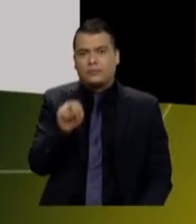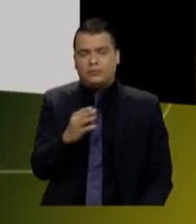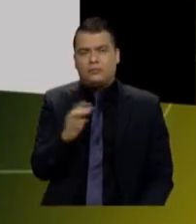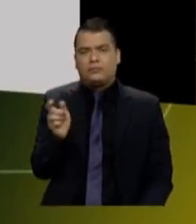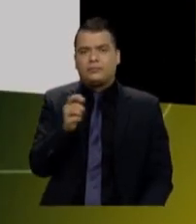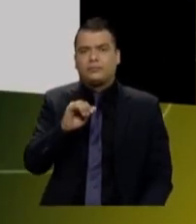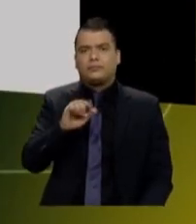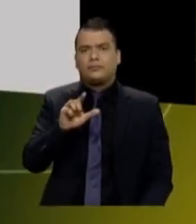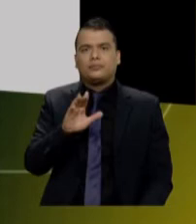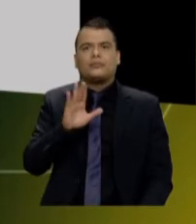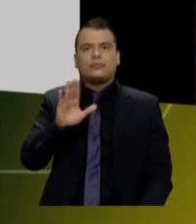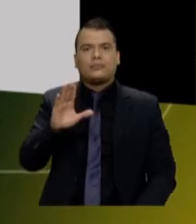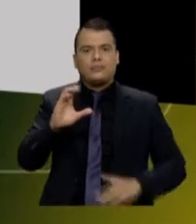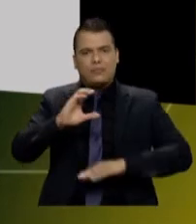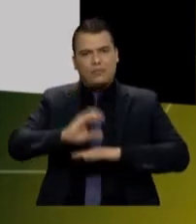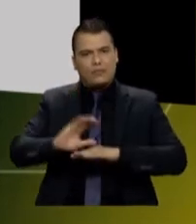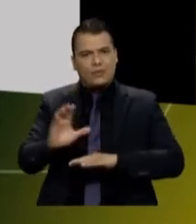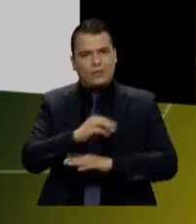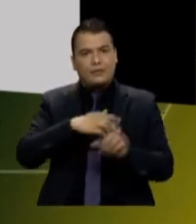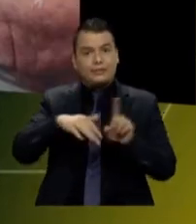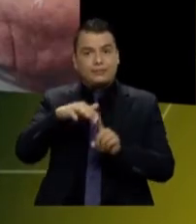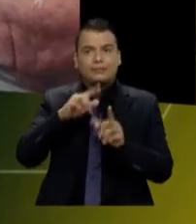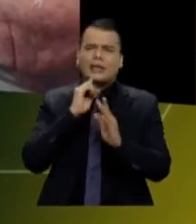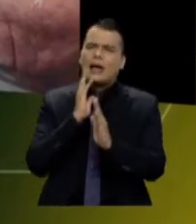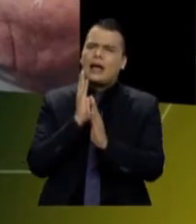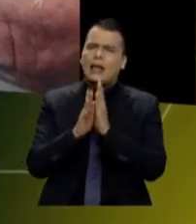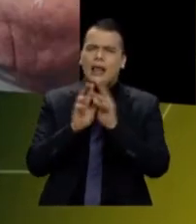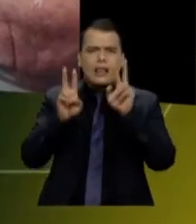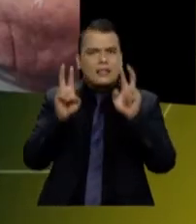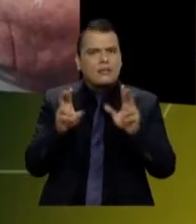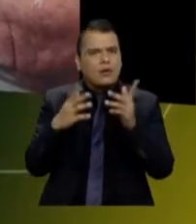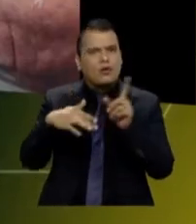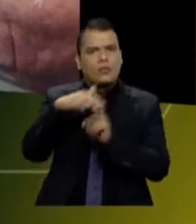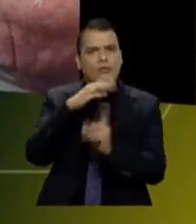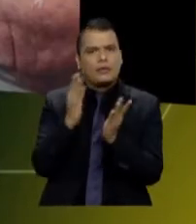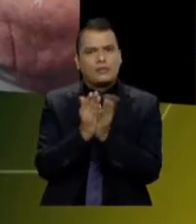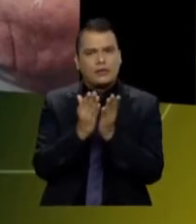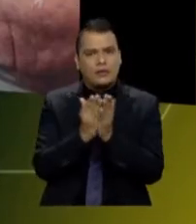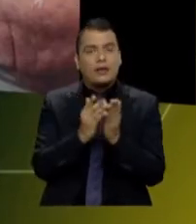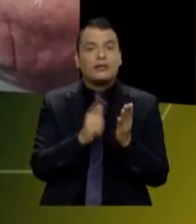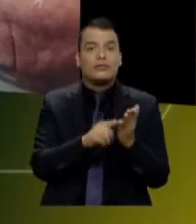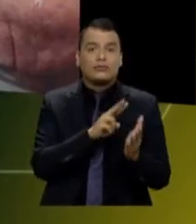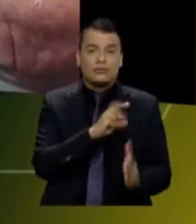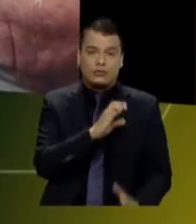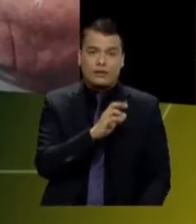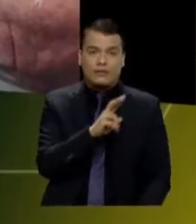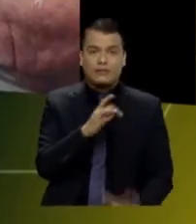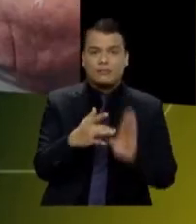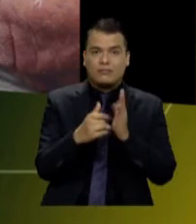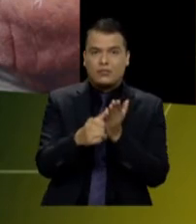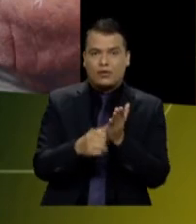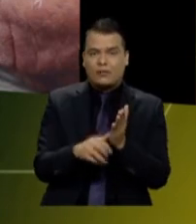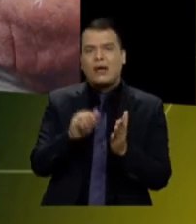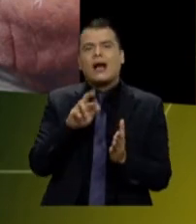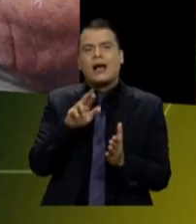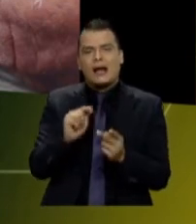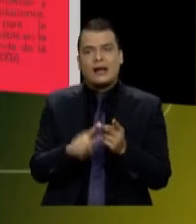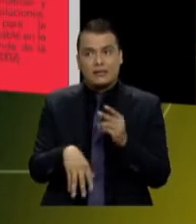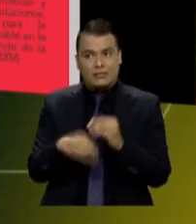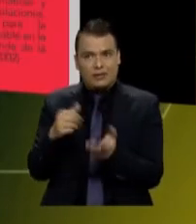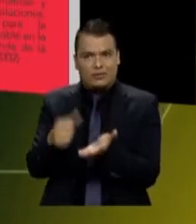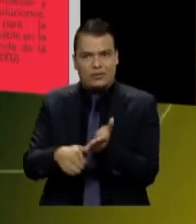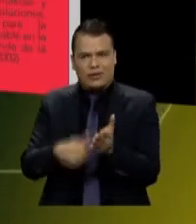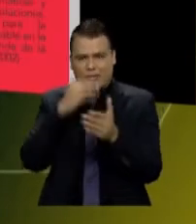corporaciones autónomas regionales hablando de educación ambiental. Va a estar la CBC presentando a ARA, presentando también a Roque y a Rupito.